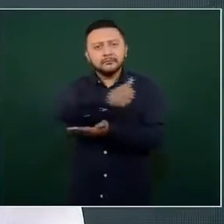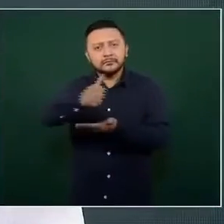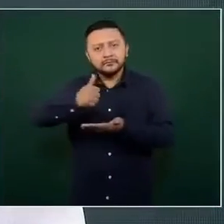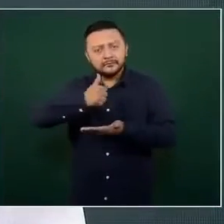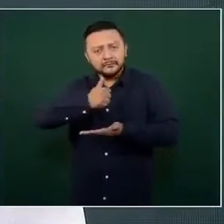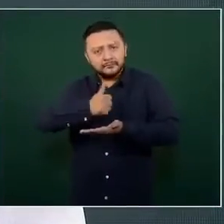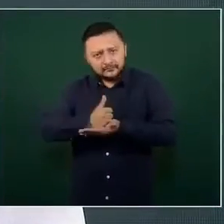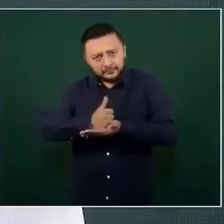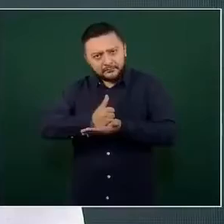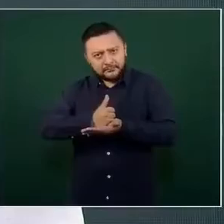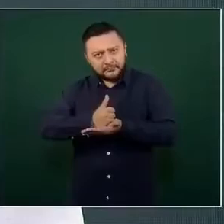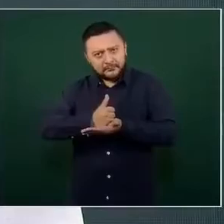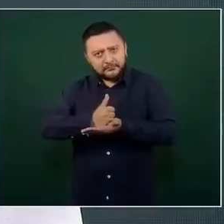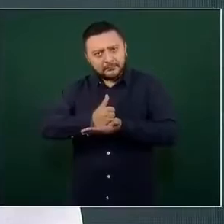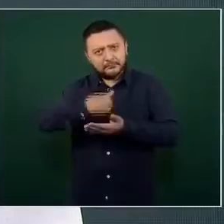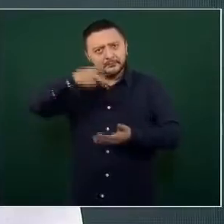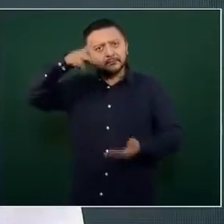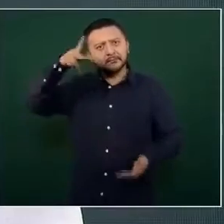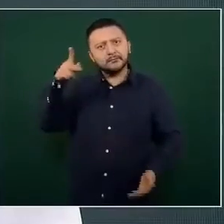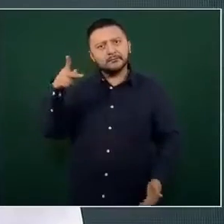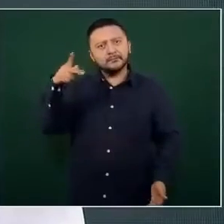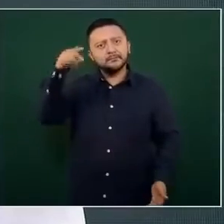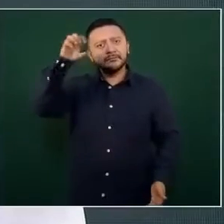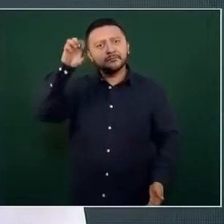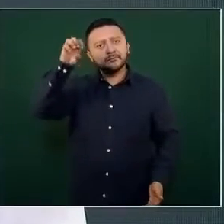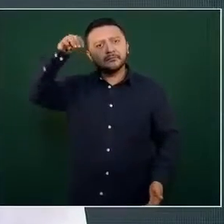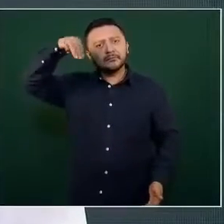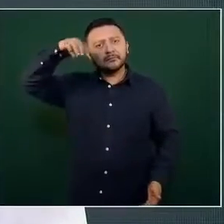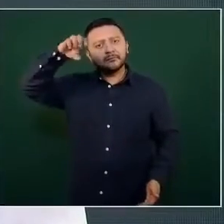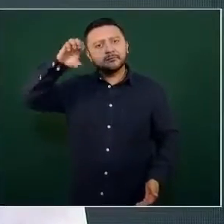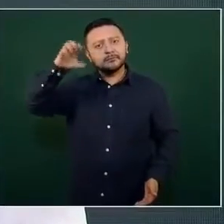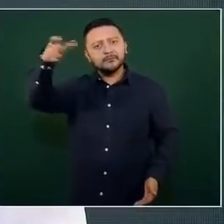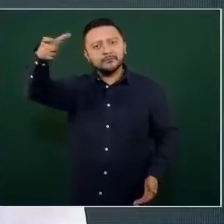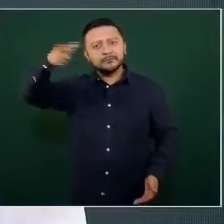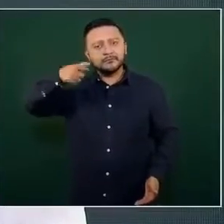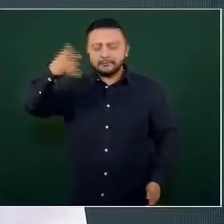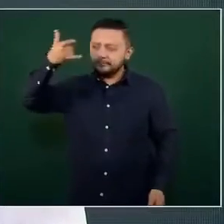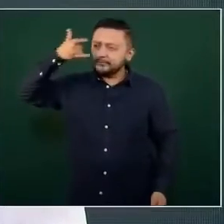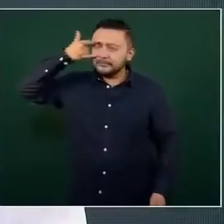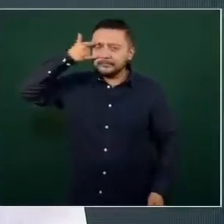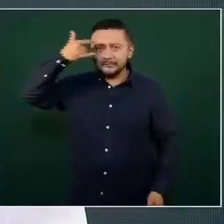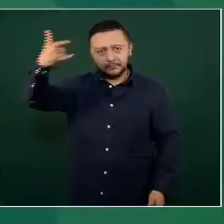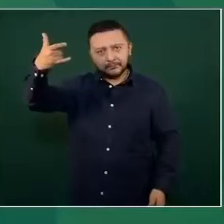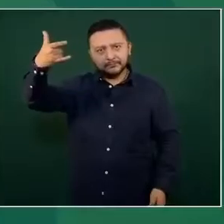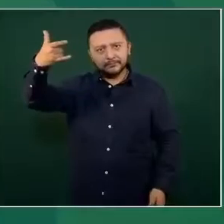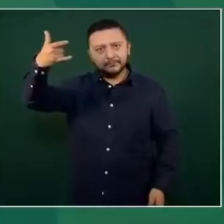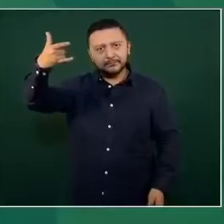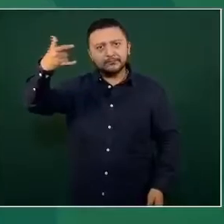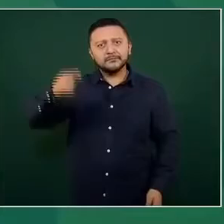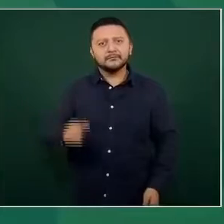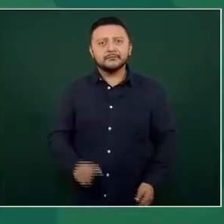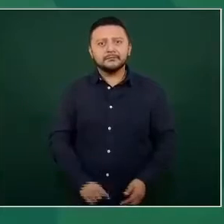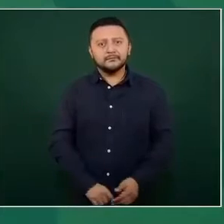Pemex va a tener como sede Campeche y